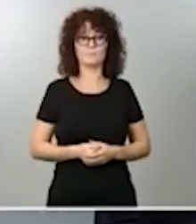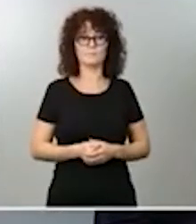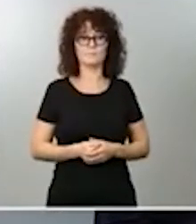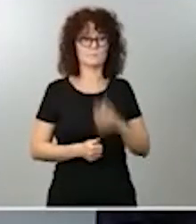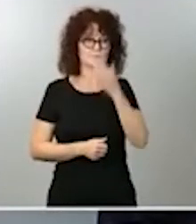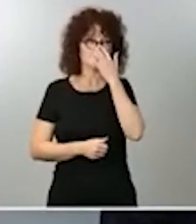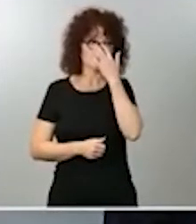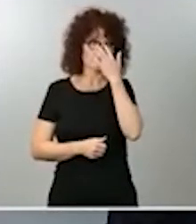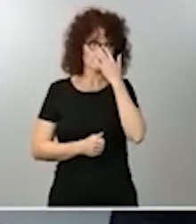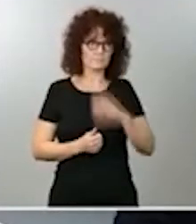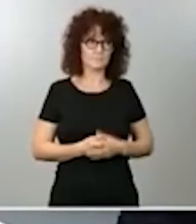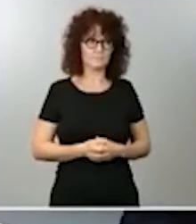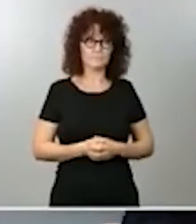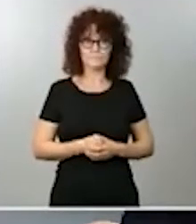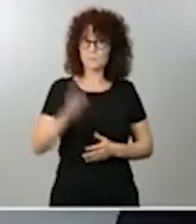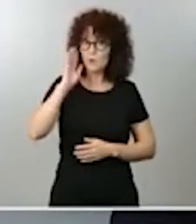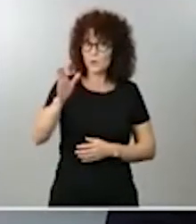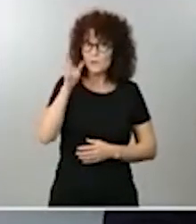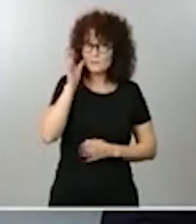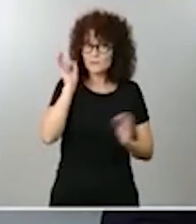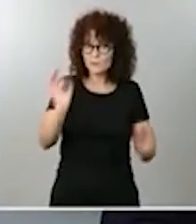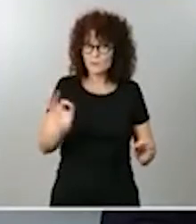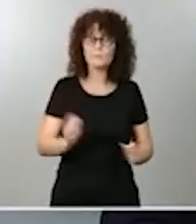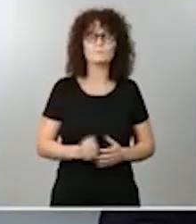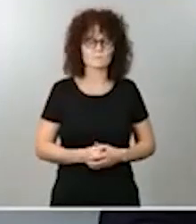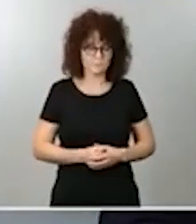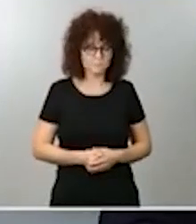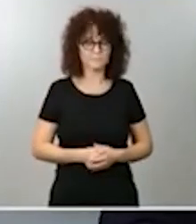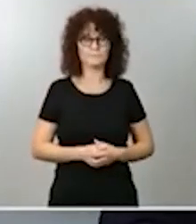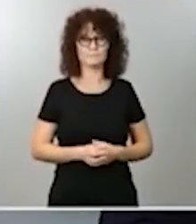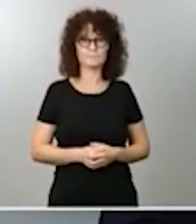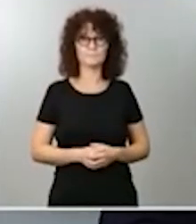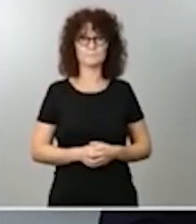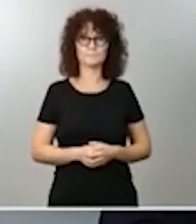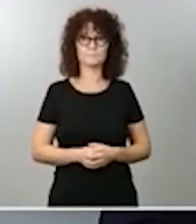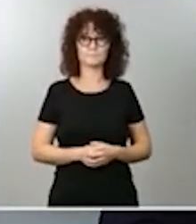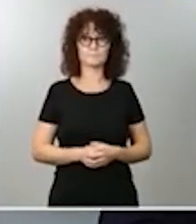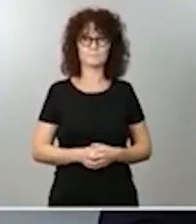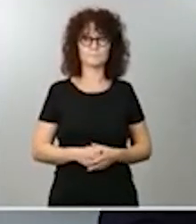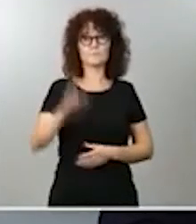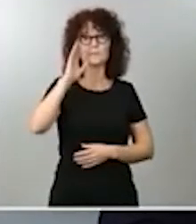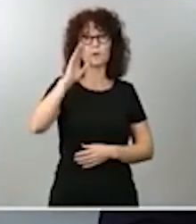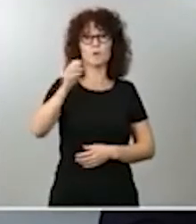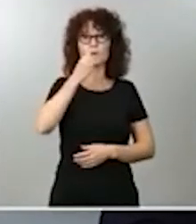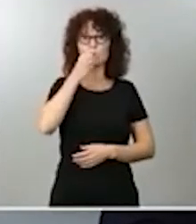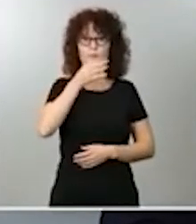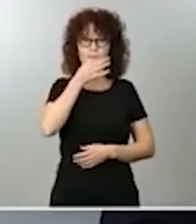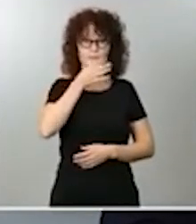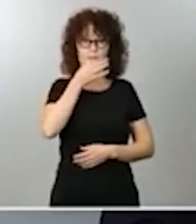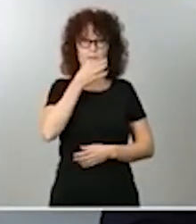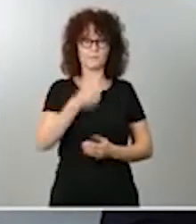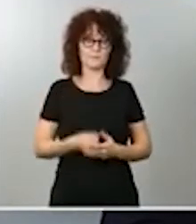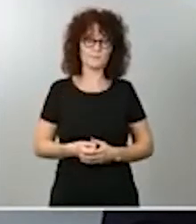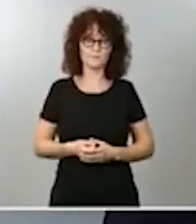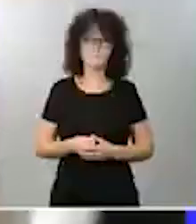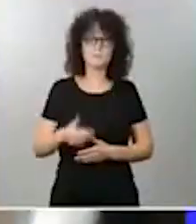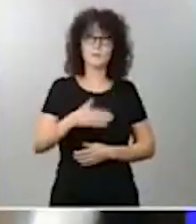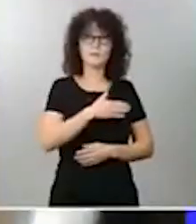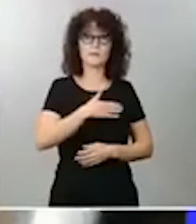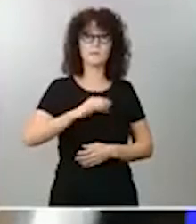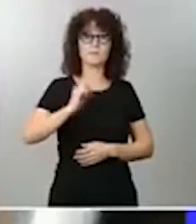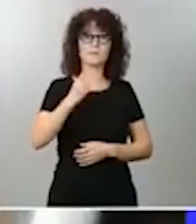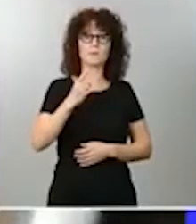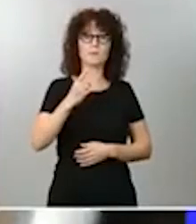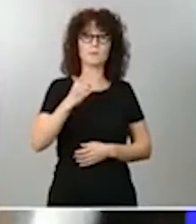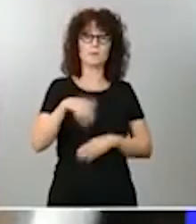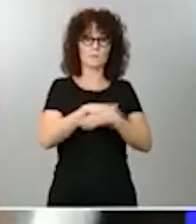Hola, ¿se me oye? Sí, perfectamente. Hola, buenas tardes. Mire, quería preguntar primero a la ministra portavoz